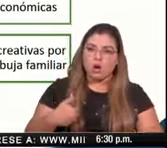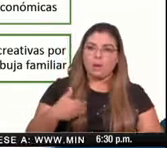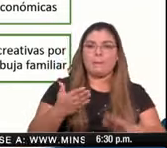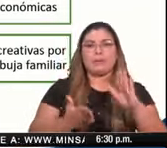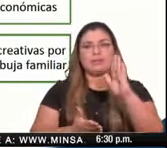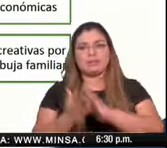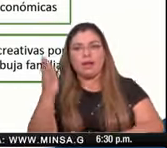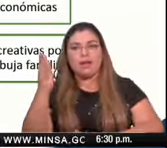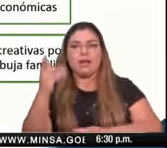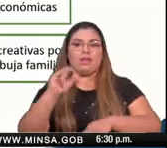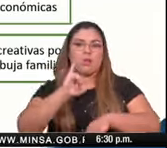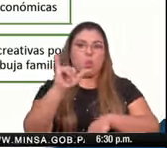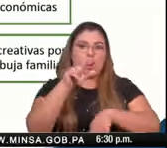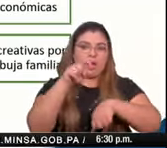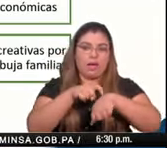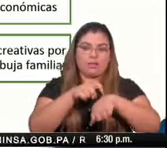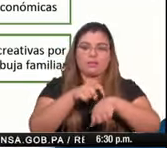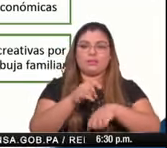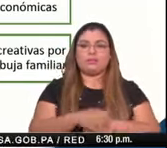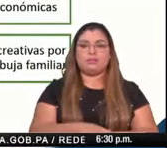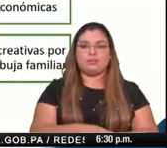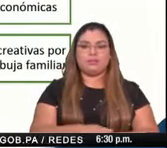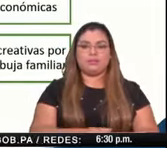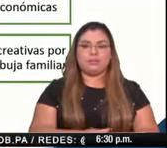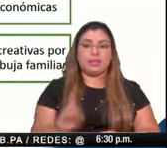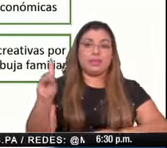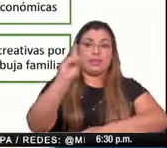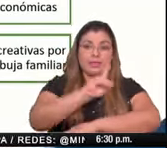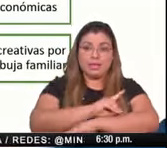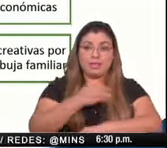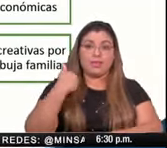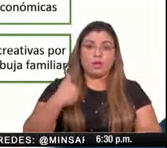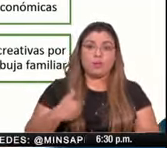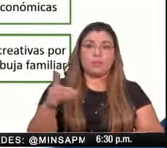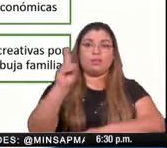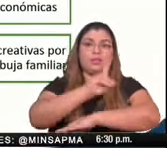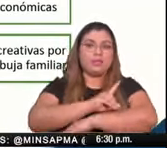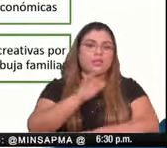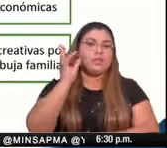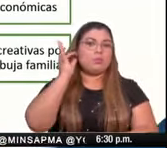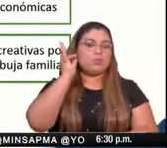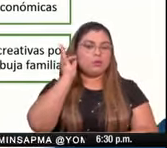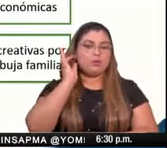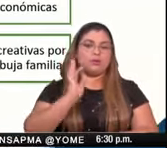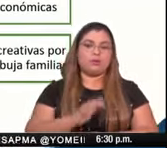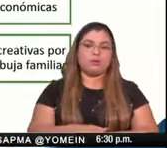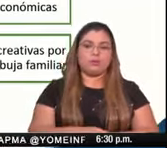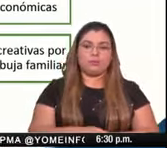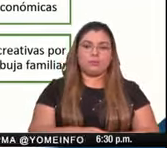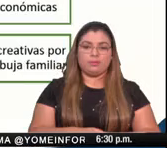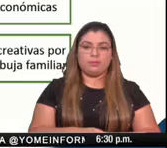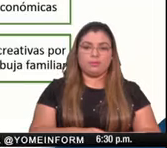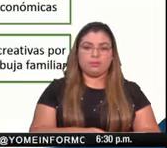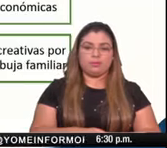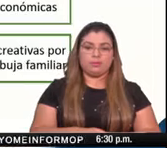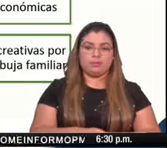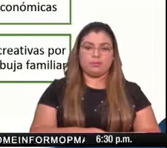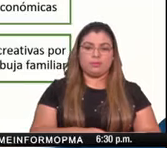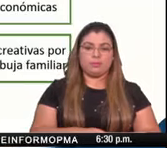5 am de la mañana la movilidad de los días de semana sin distingo de sexo